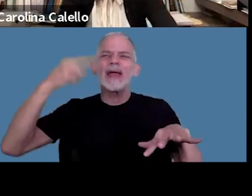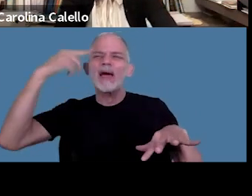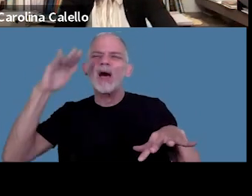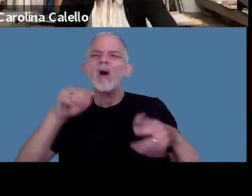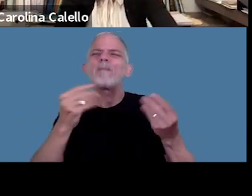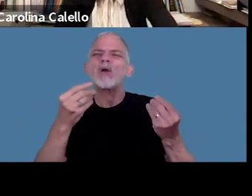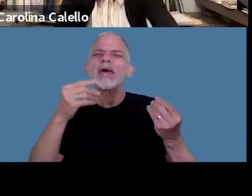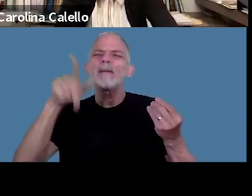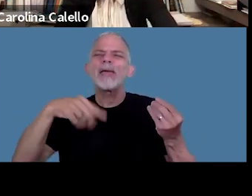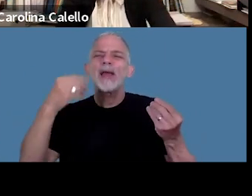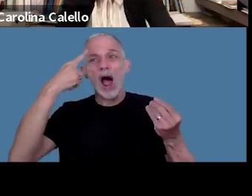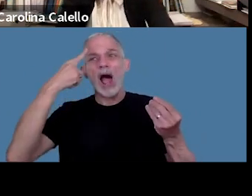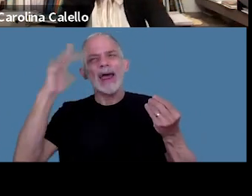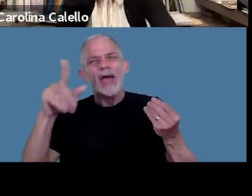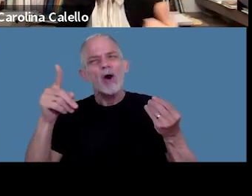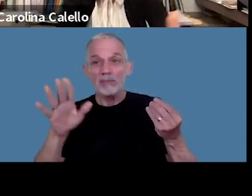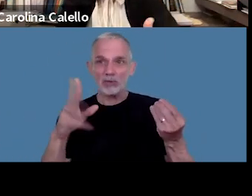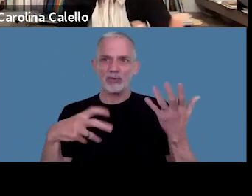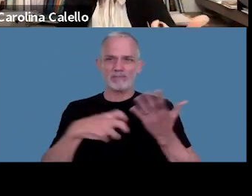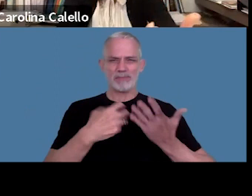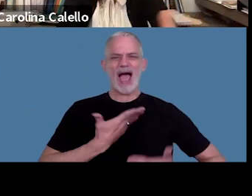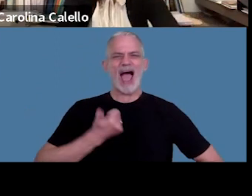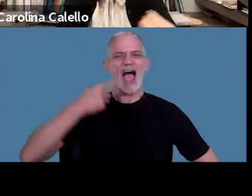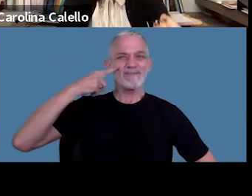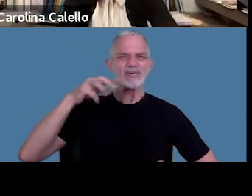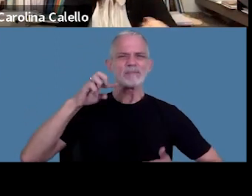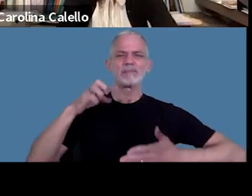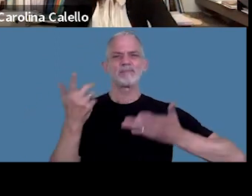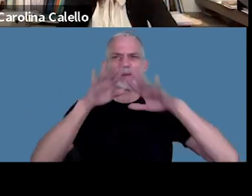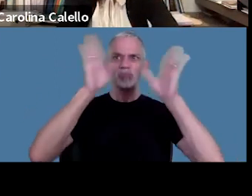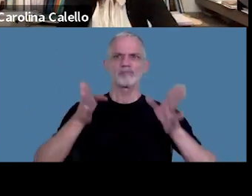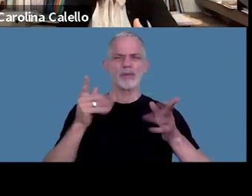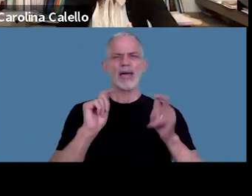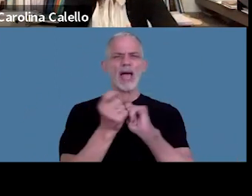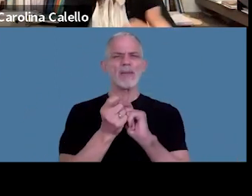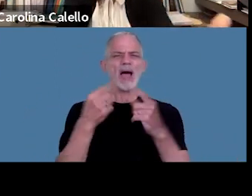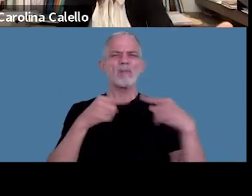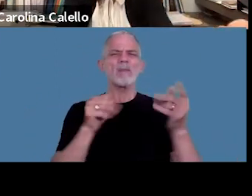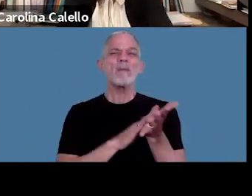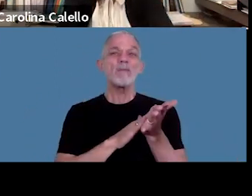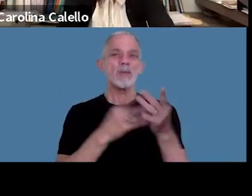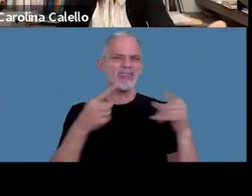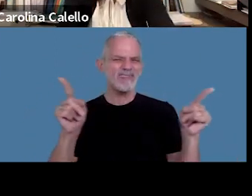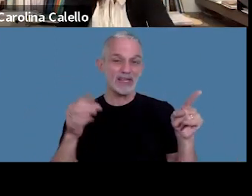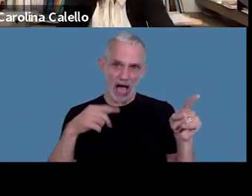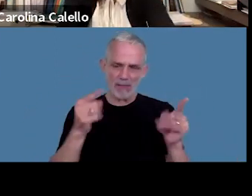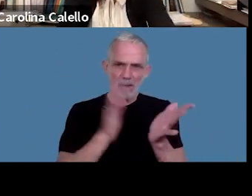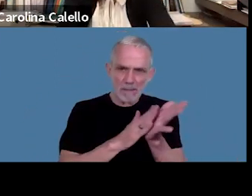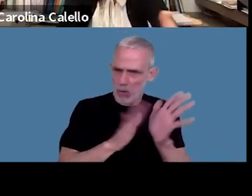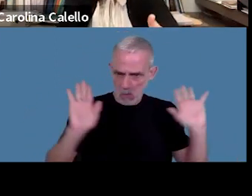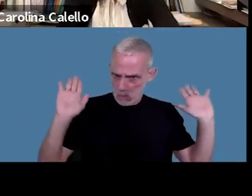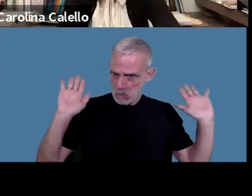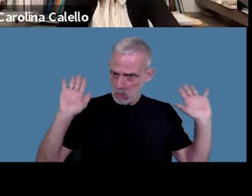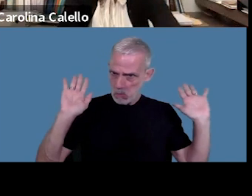entonces el fisco lo que se dice es que cambia el objeto de la prueba el fisco no tiene que probar el hecho